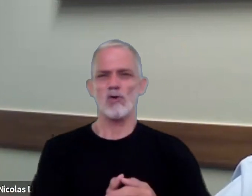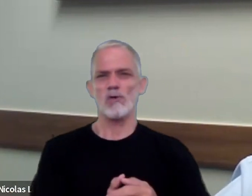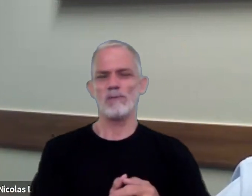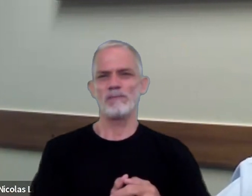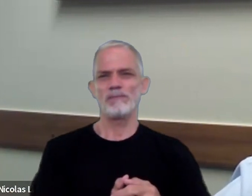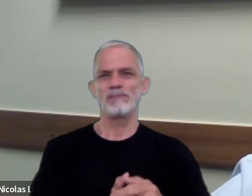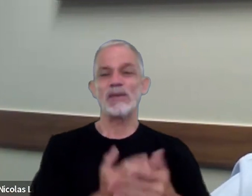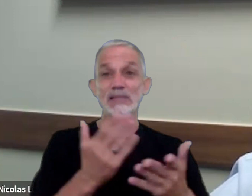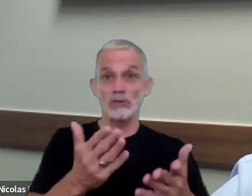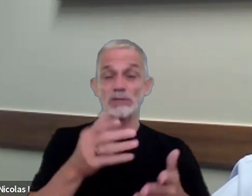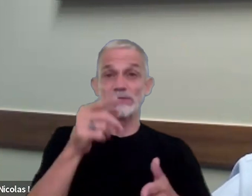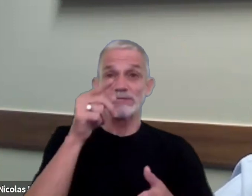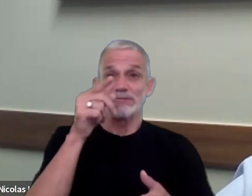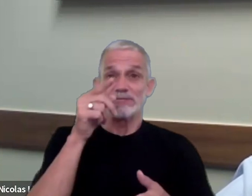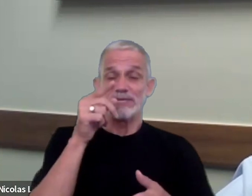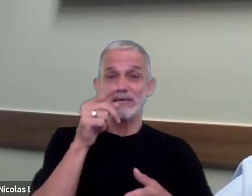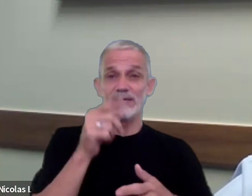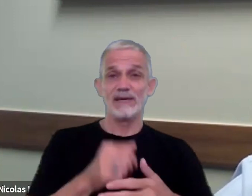donde